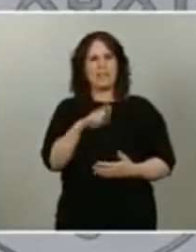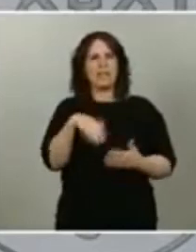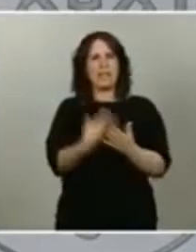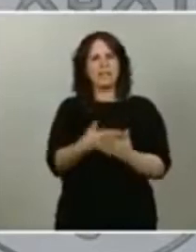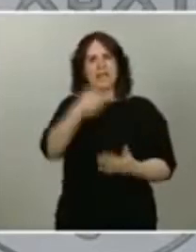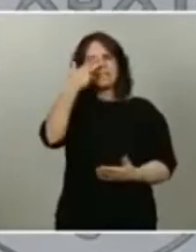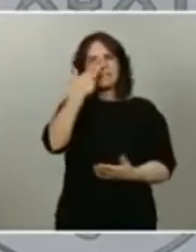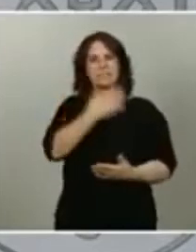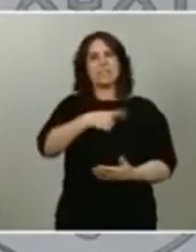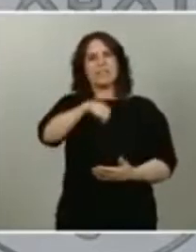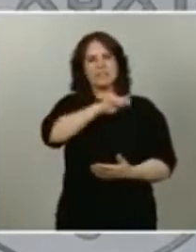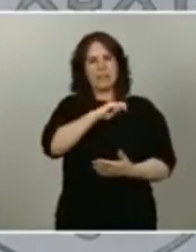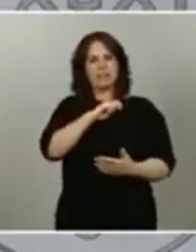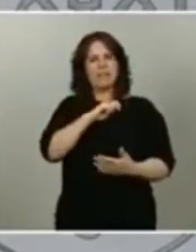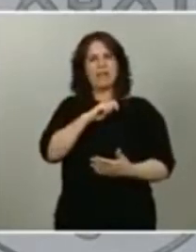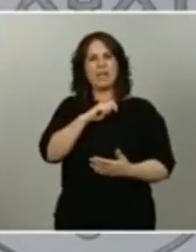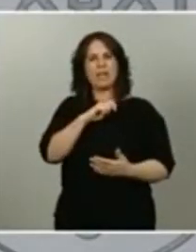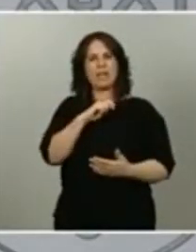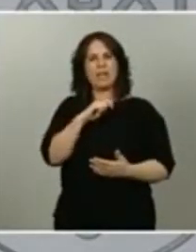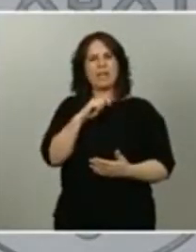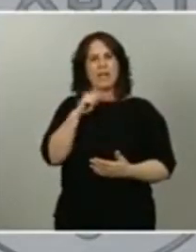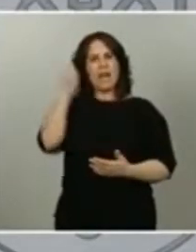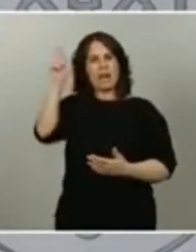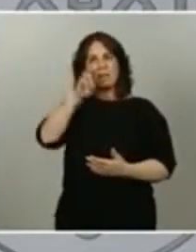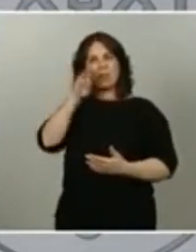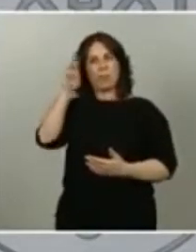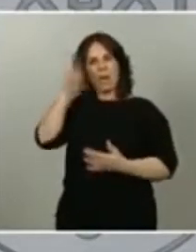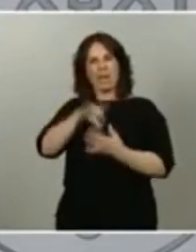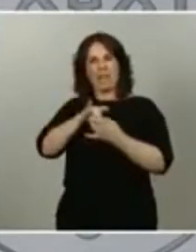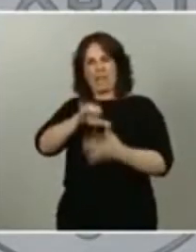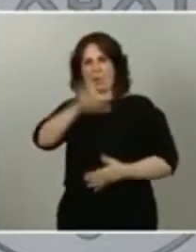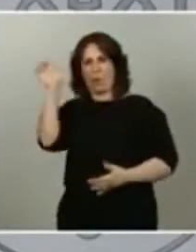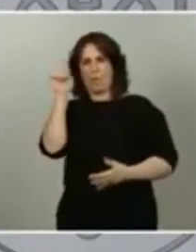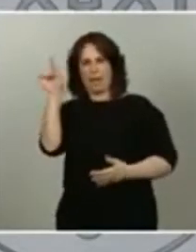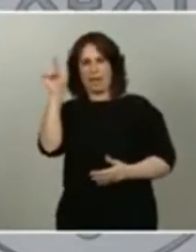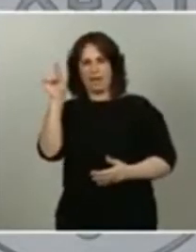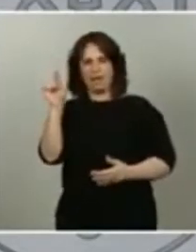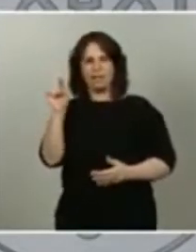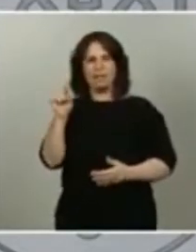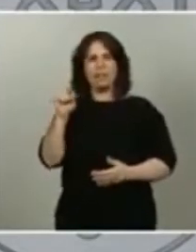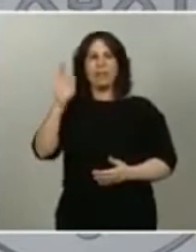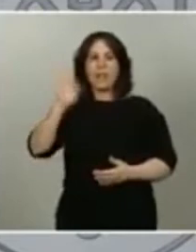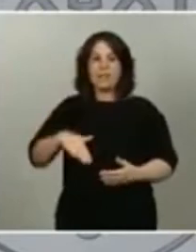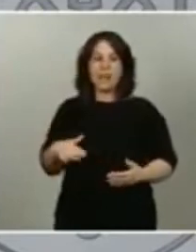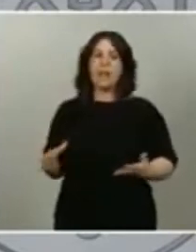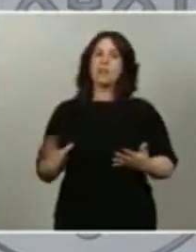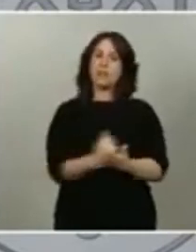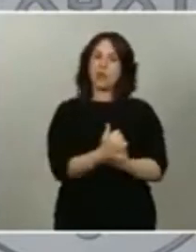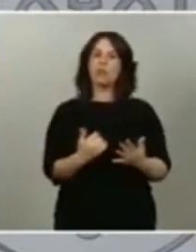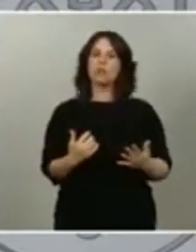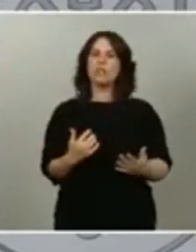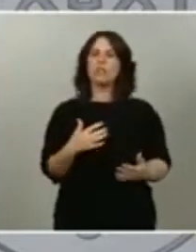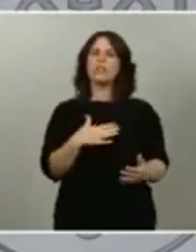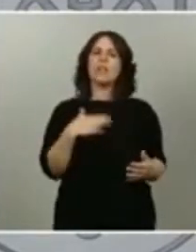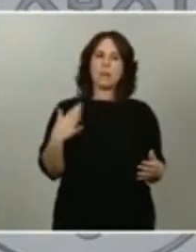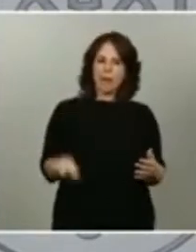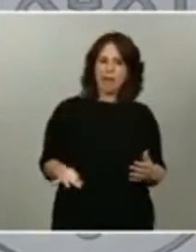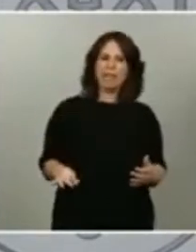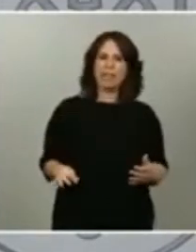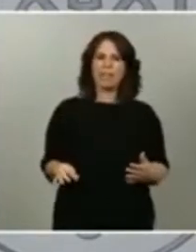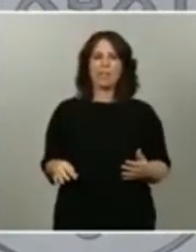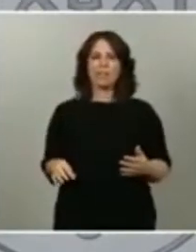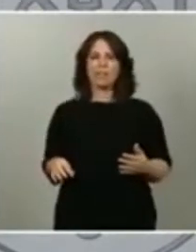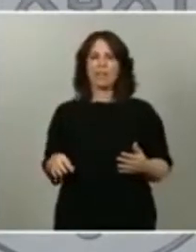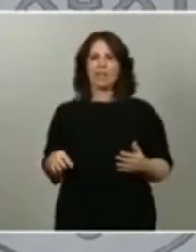al Partido Popular Europeo y, por tanto, que seamos capaces, entre todos, de que se signifiquen esas ayudas para que